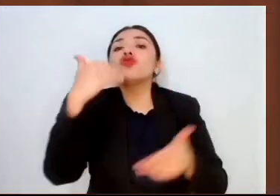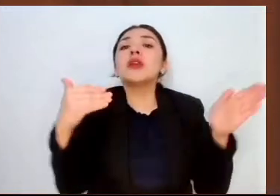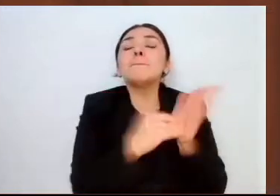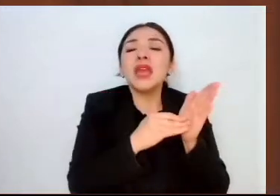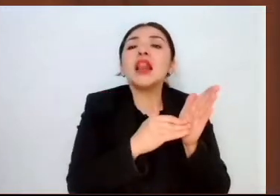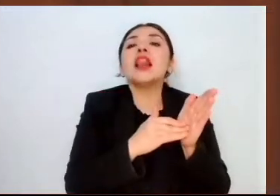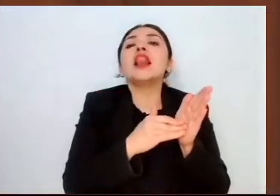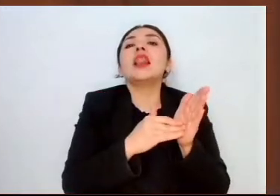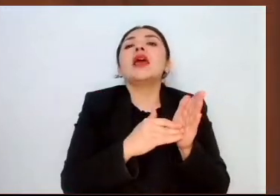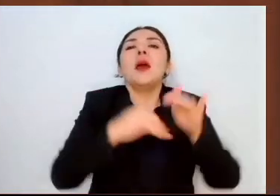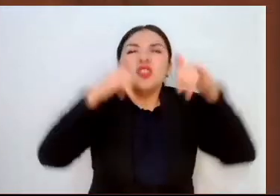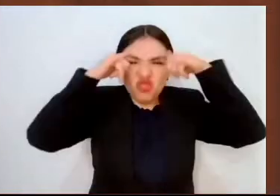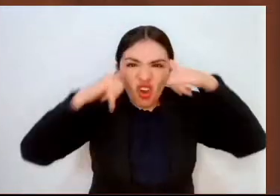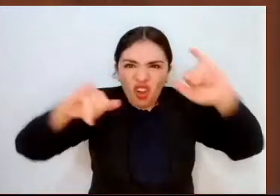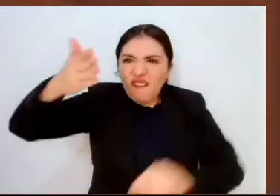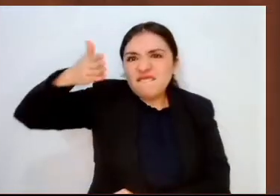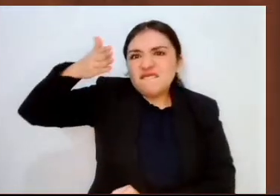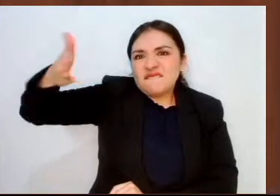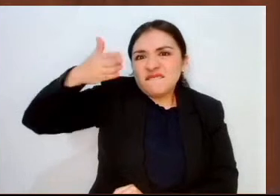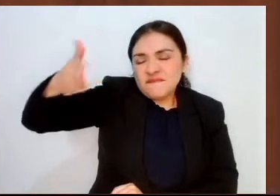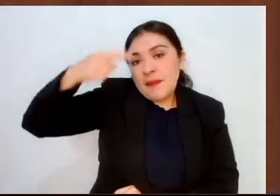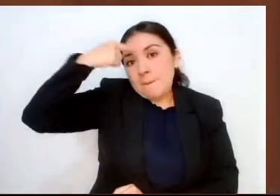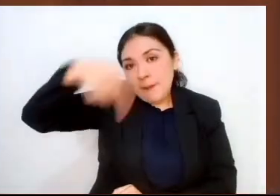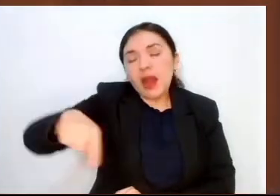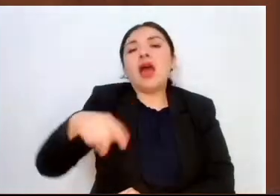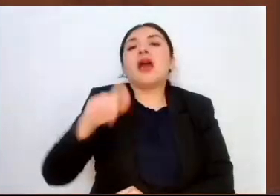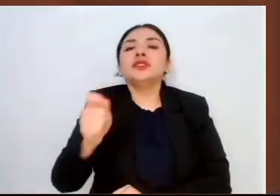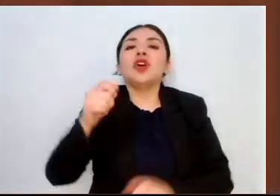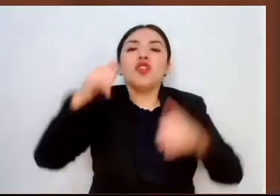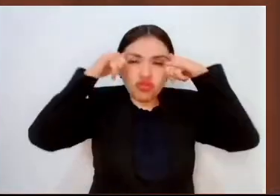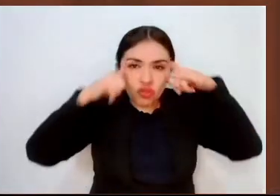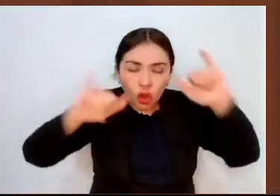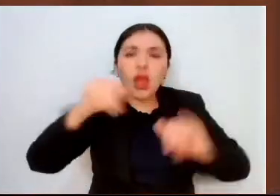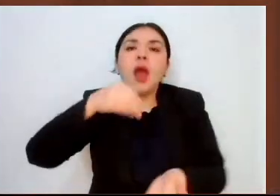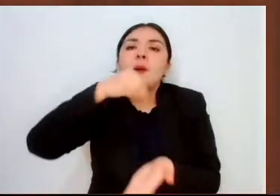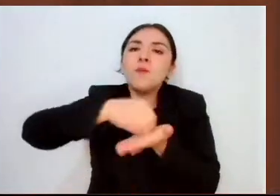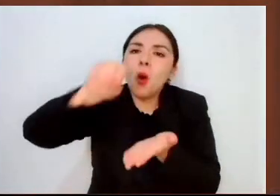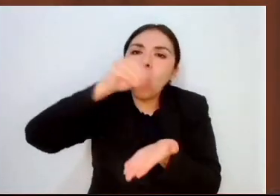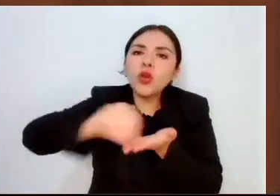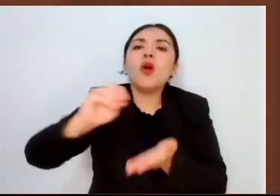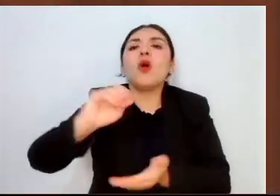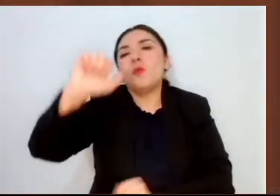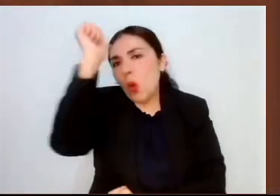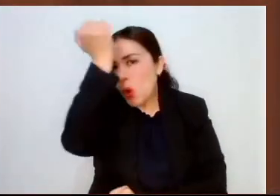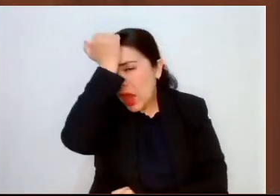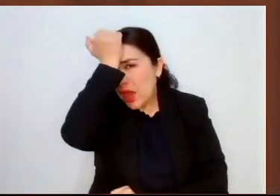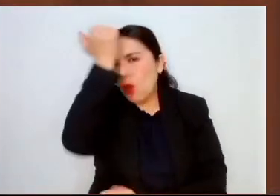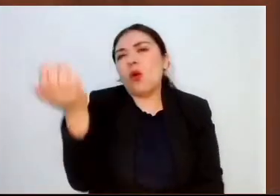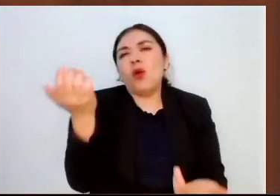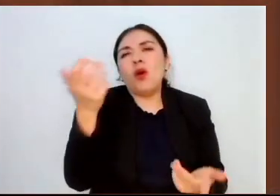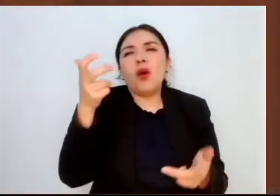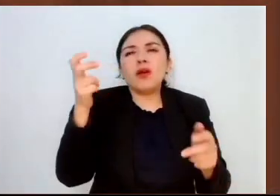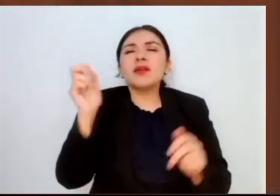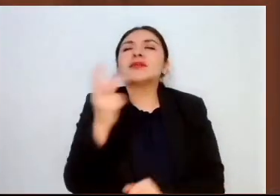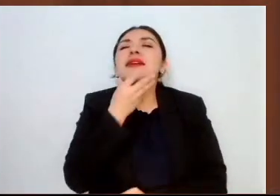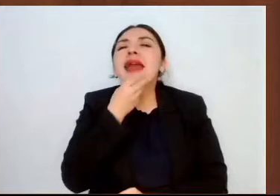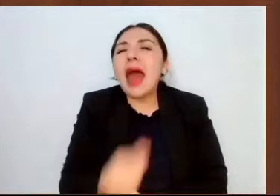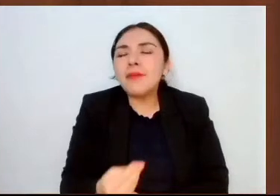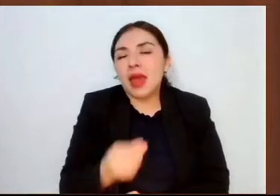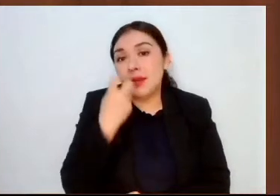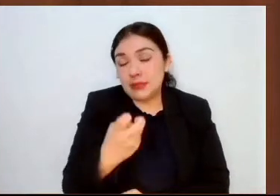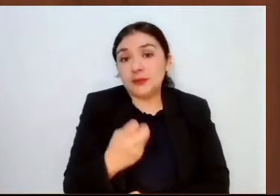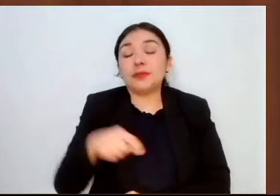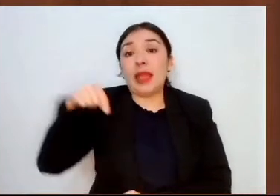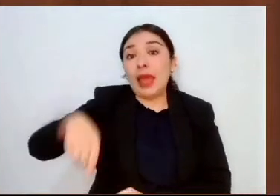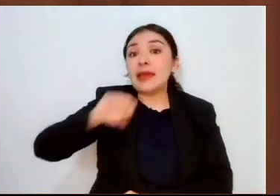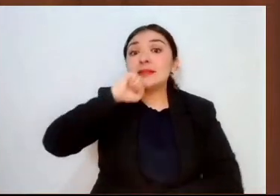sementales, bovinos, ovinos, porcinos y caprinos principalmente. La Secretaría del Campo cuenta